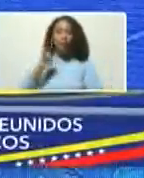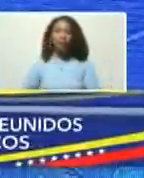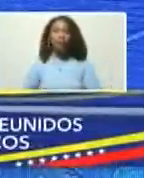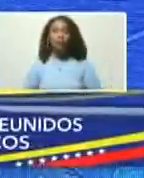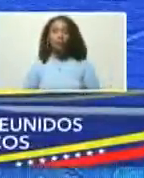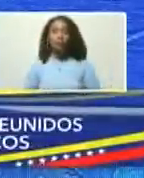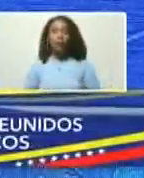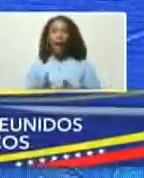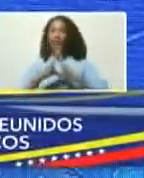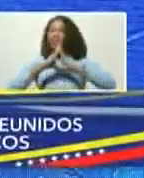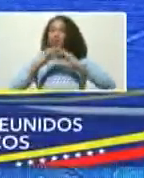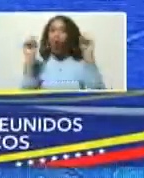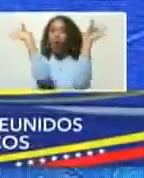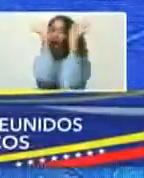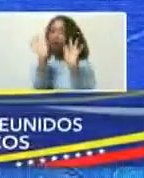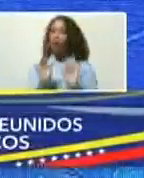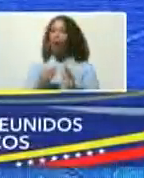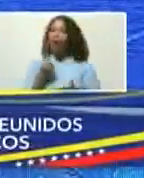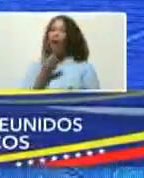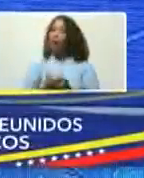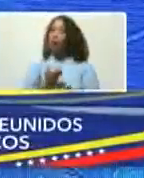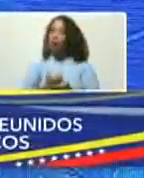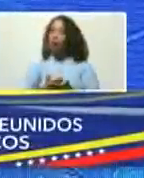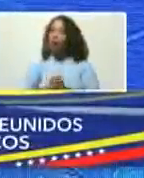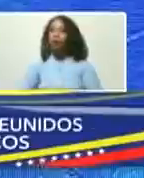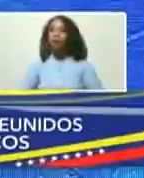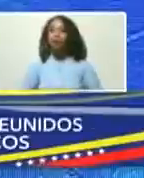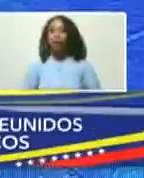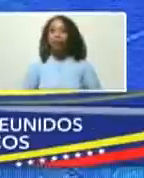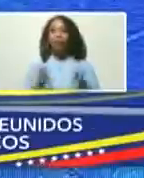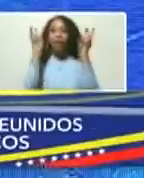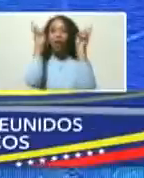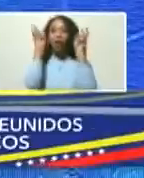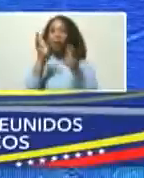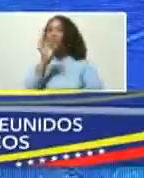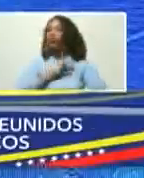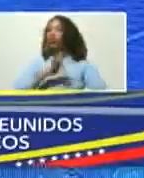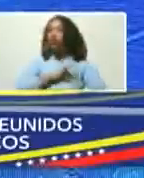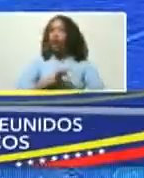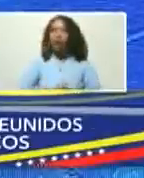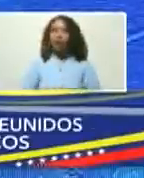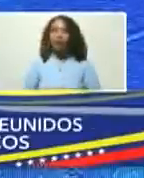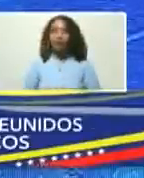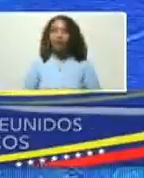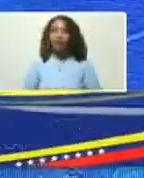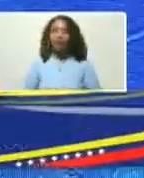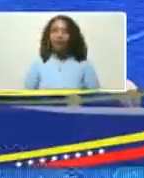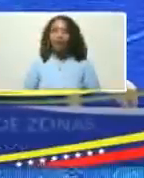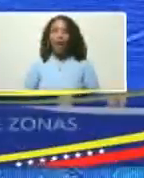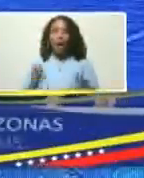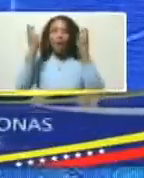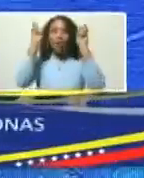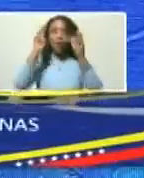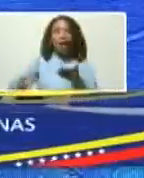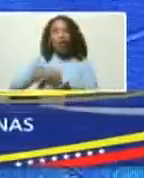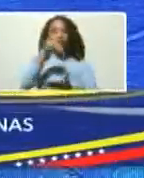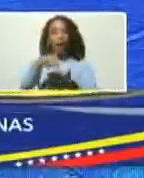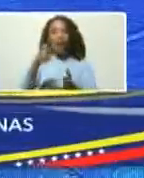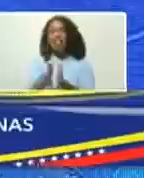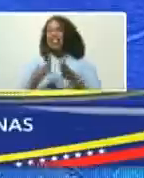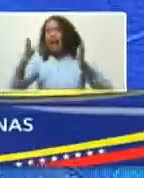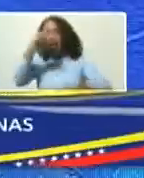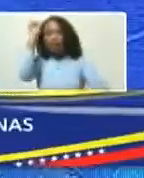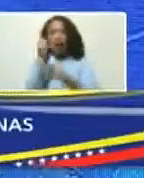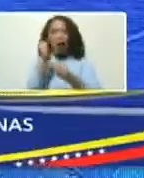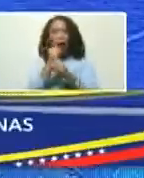en todos los sentidos de la economía, de los temas sociales, de los temas nacionales. Un gran trabajo en el